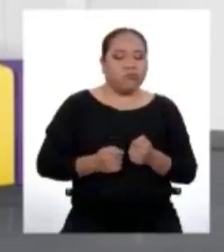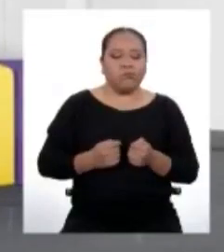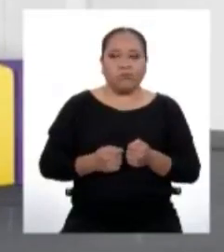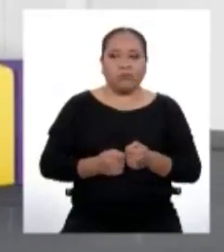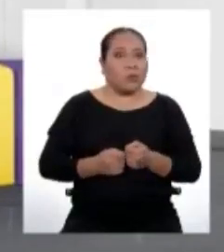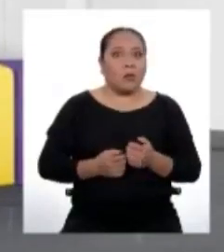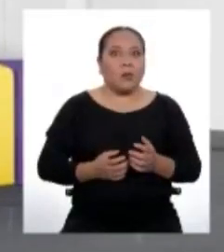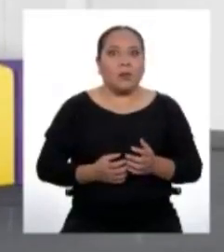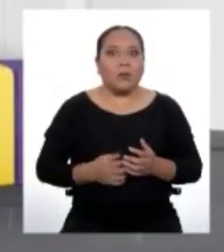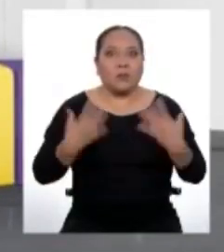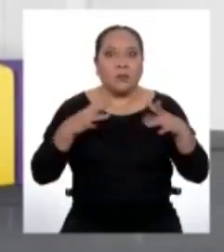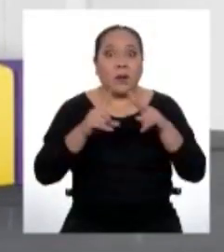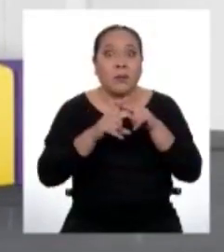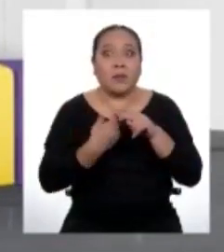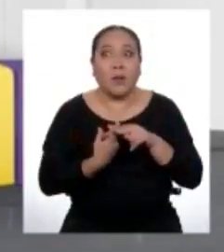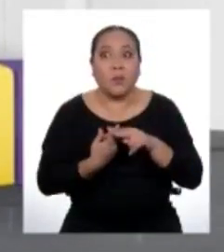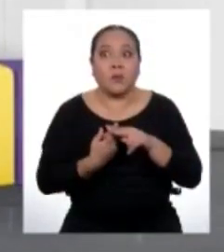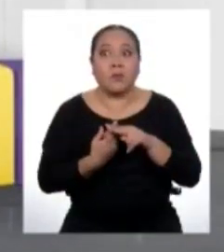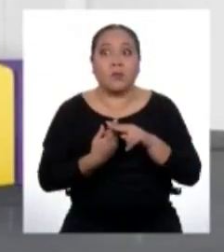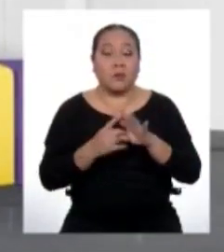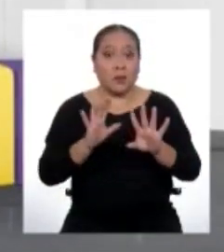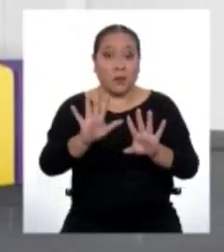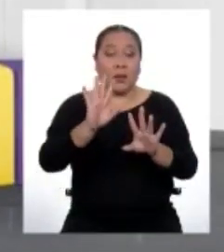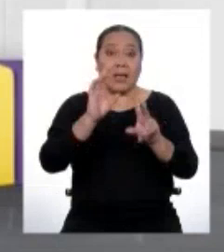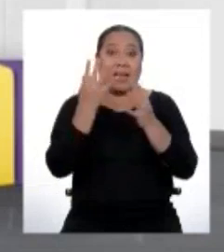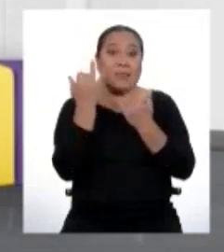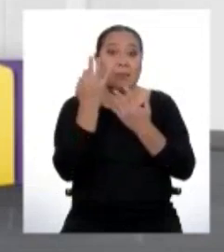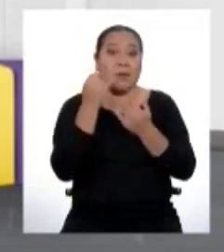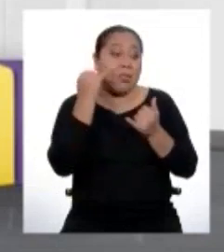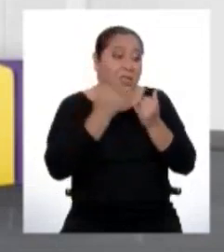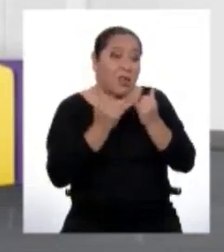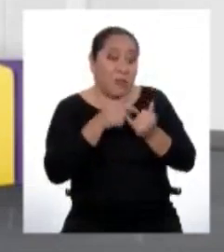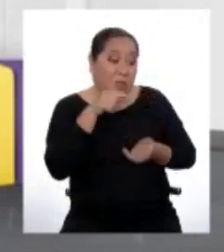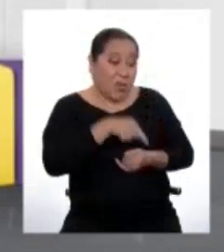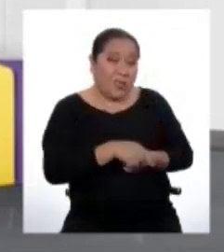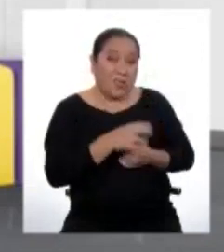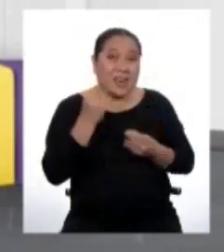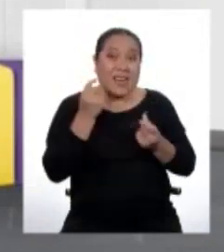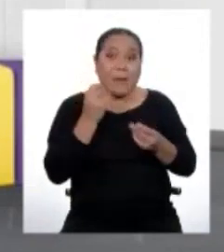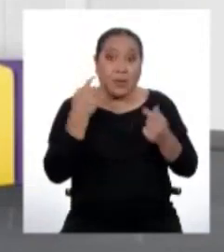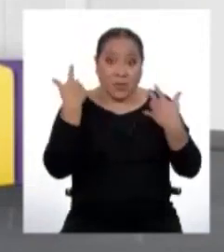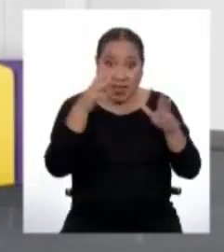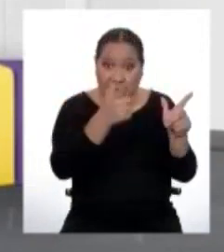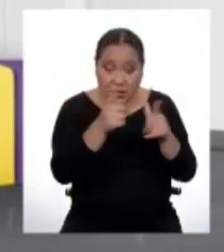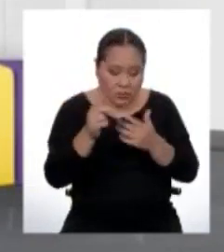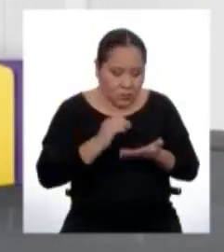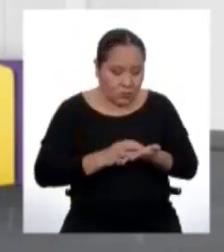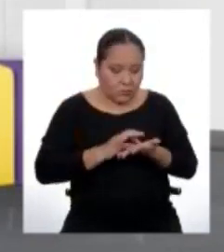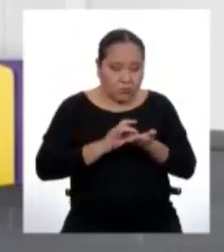¡Uy! Ya comenzamos. Denme solo un segundo que termino con esto muy rápido y ya estamos.